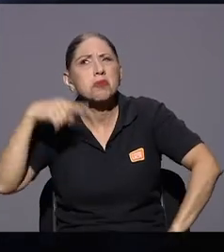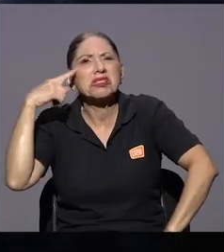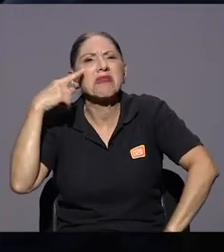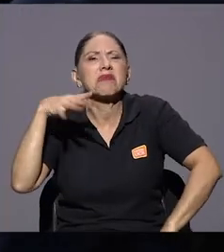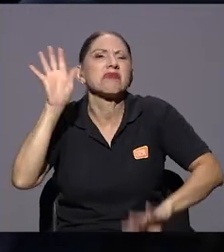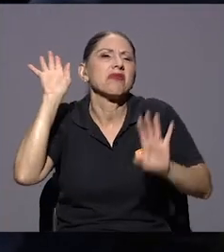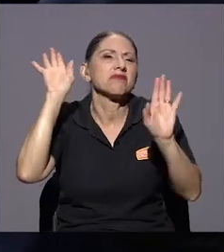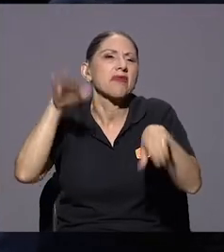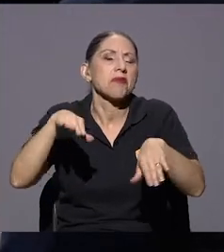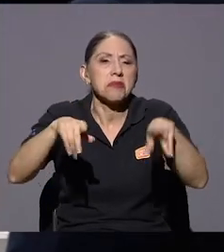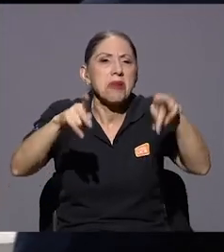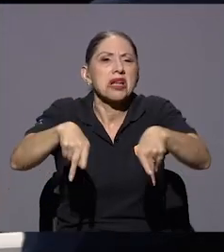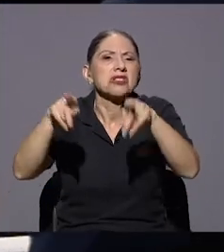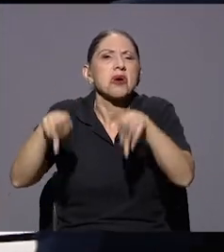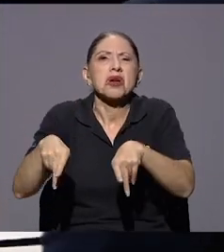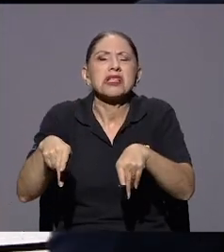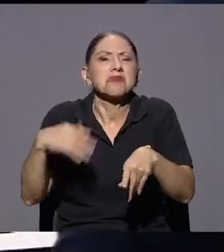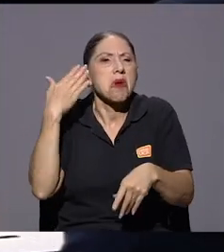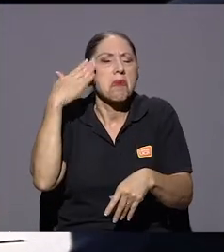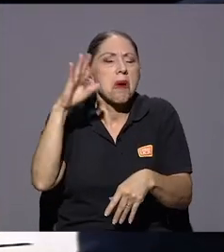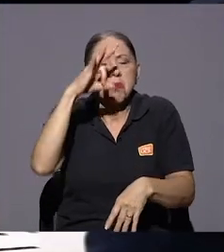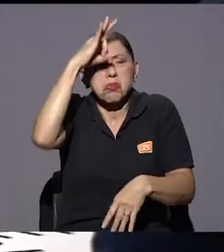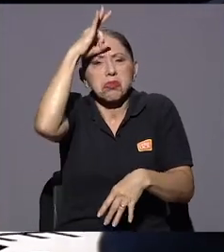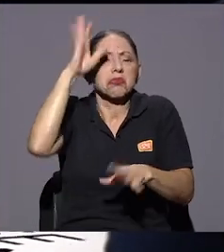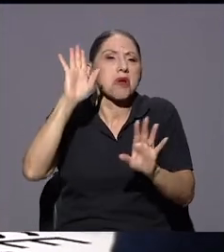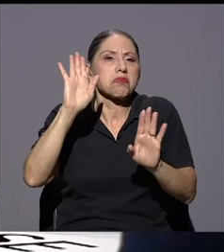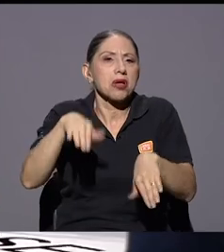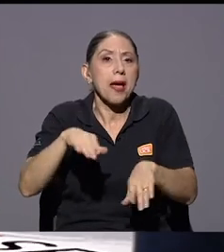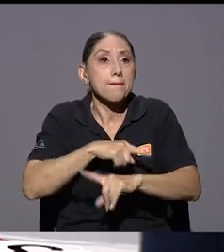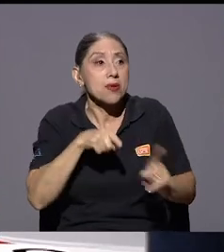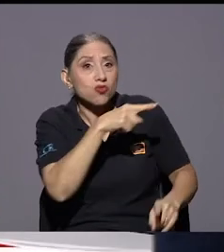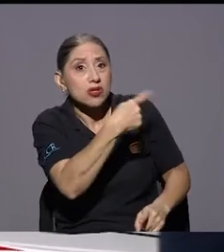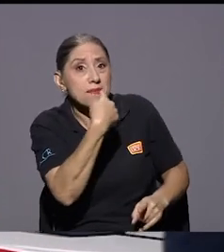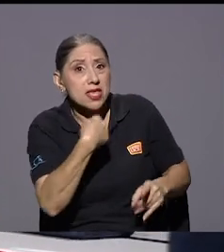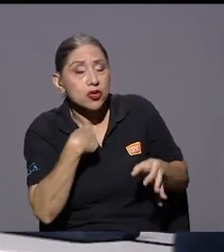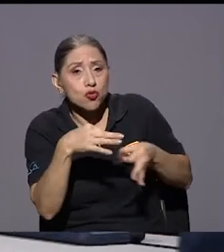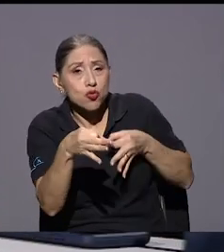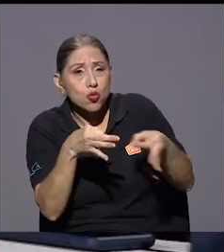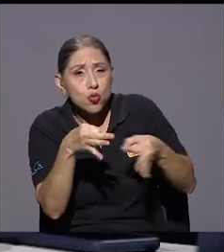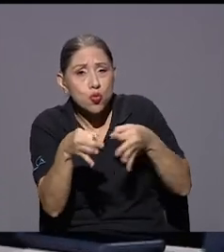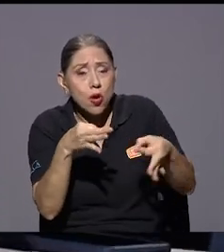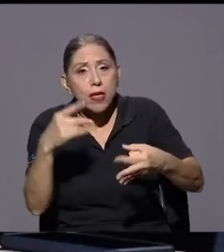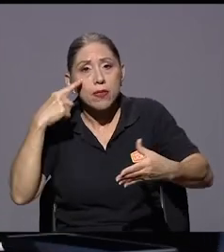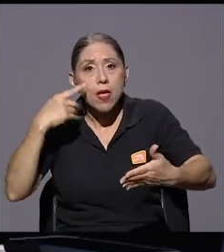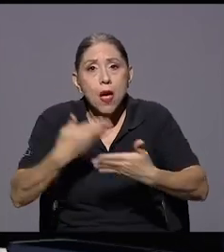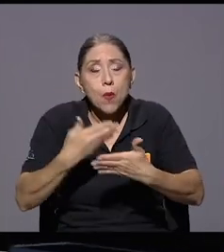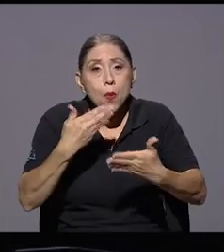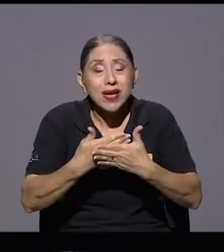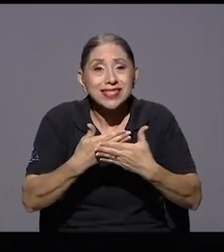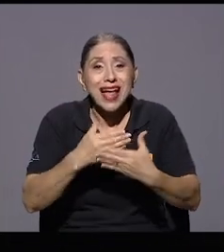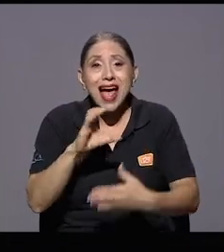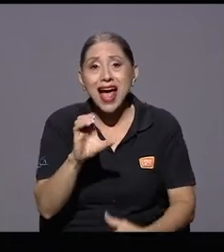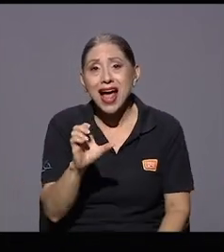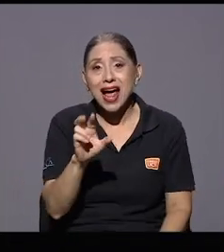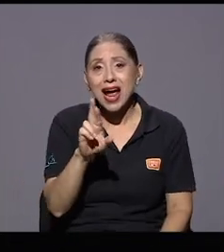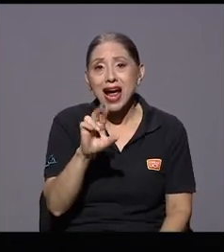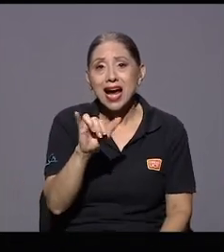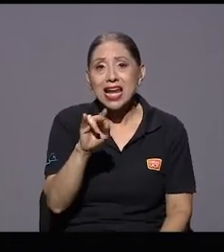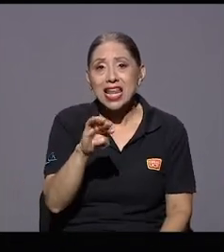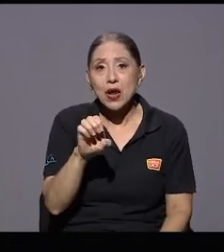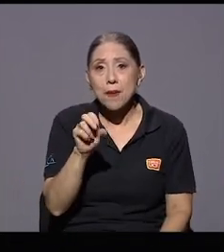simple desconocimiento de las personas y todo lo que usted me ha dicho hoy demuestra que inclusive hay un crimen organizado detrás